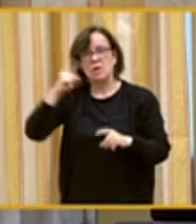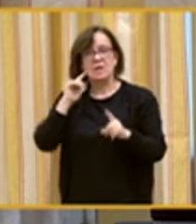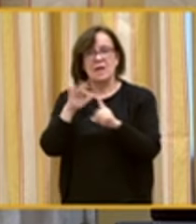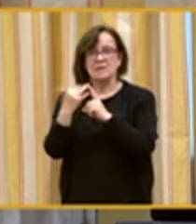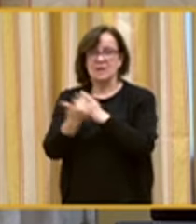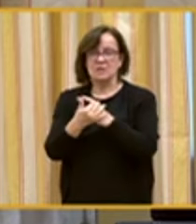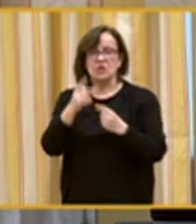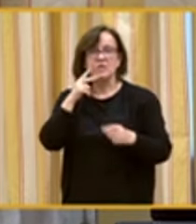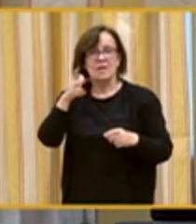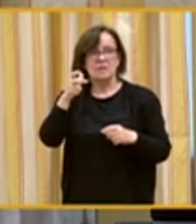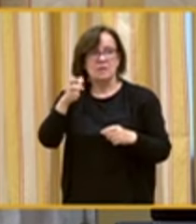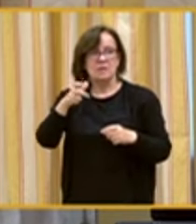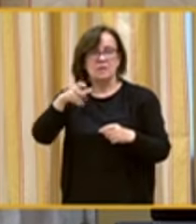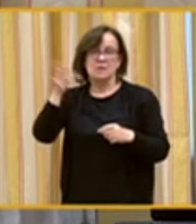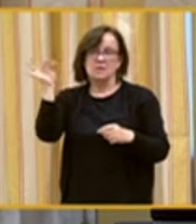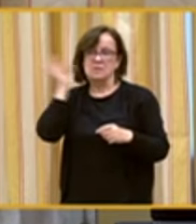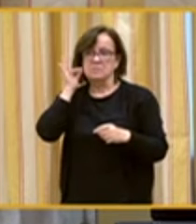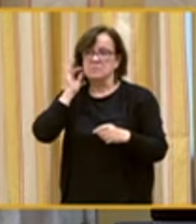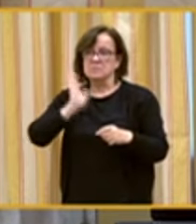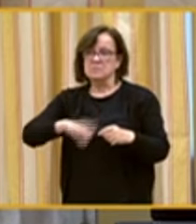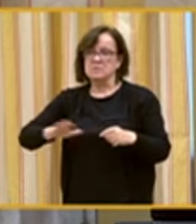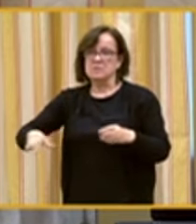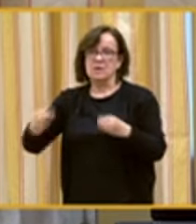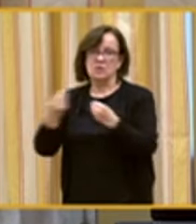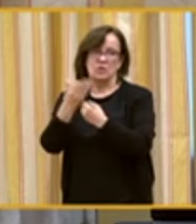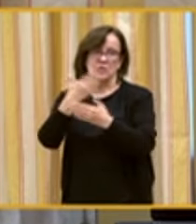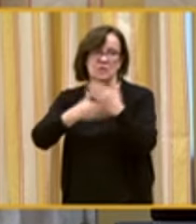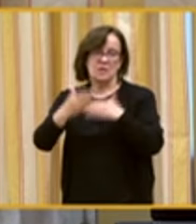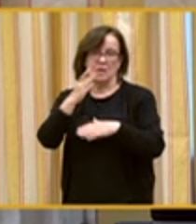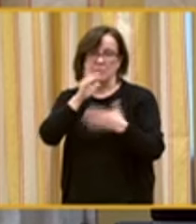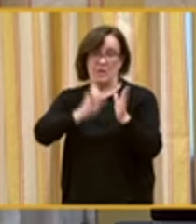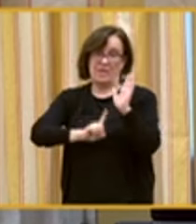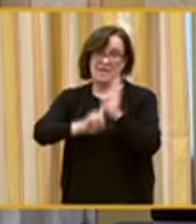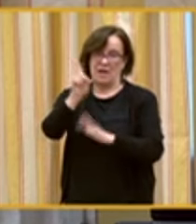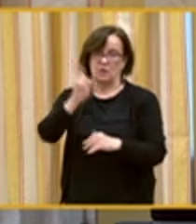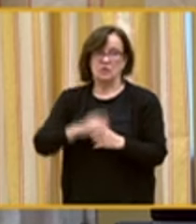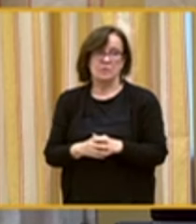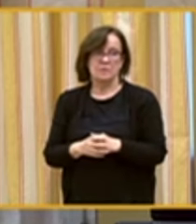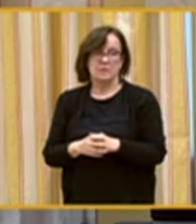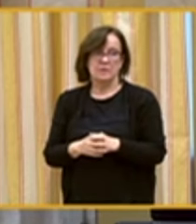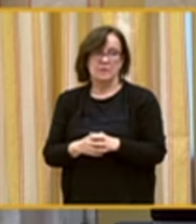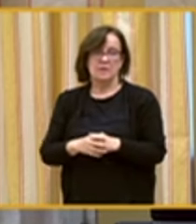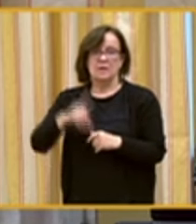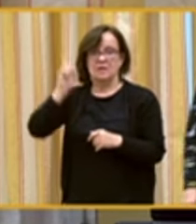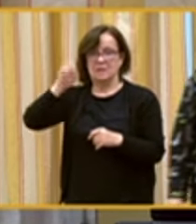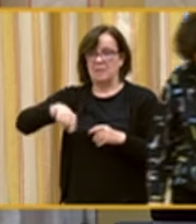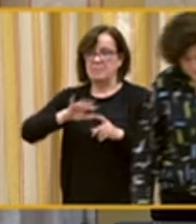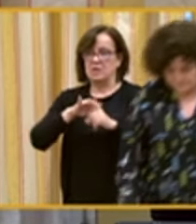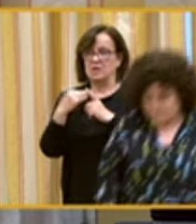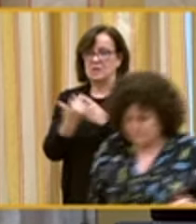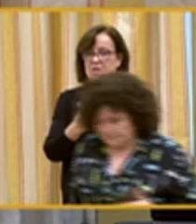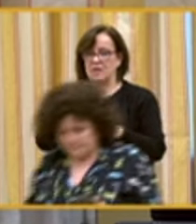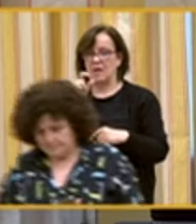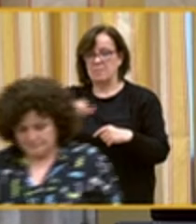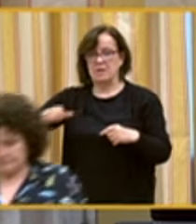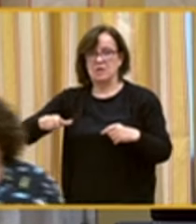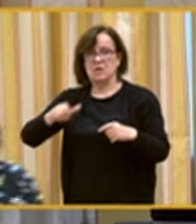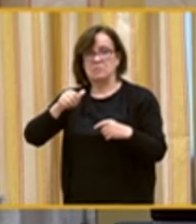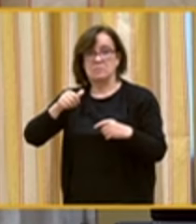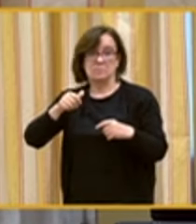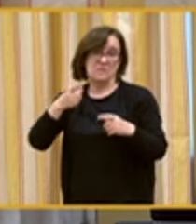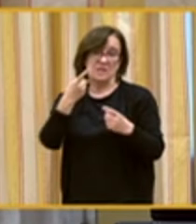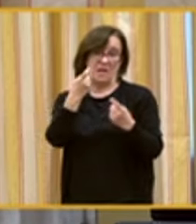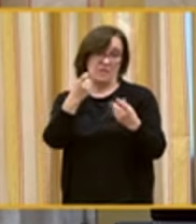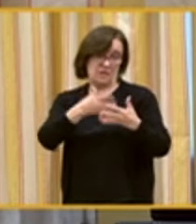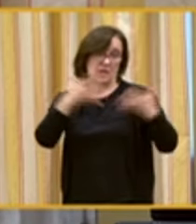situación de los derechos de las mujeres y niñas con discapacidades del desarrollo. También la situación de las personas con grandes necesidades